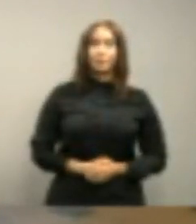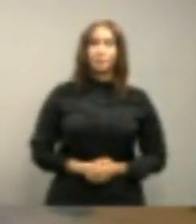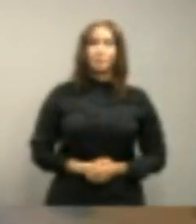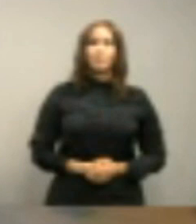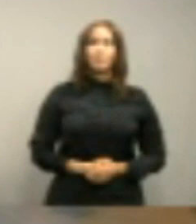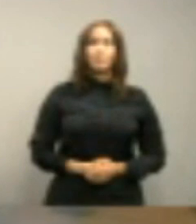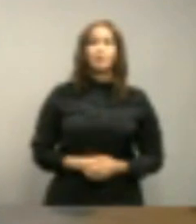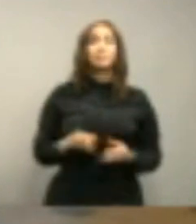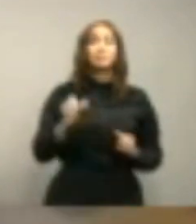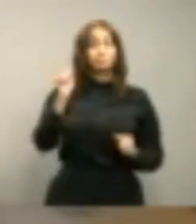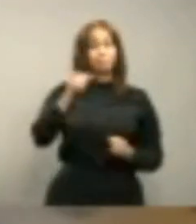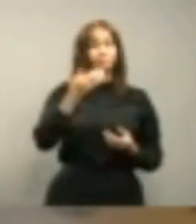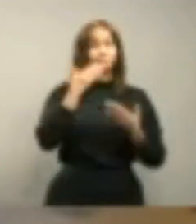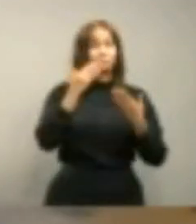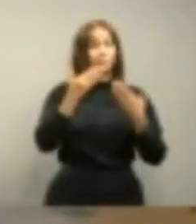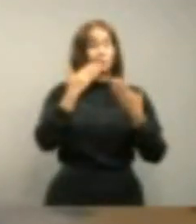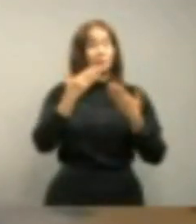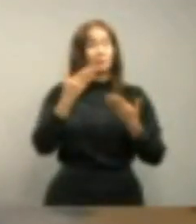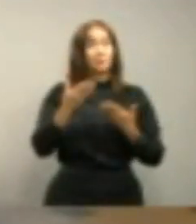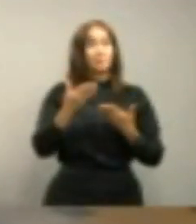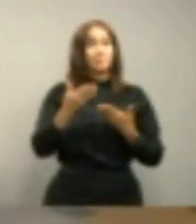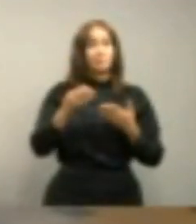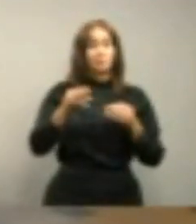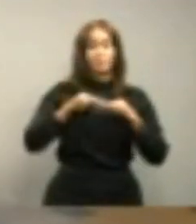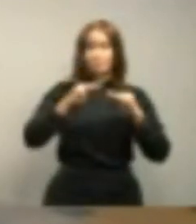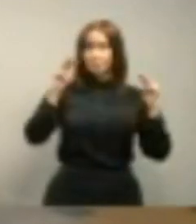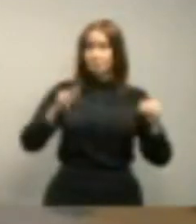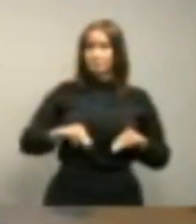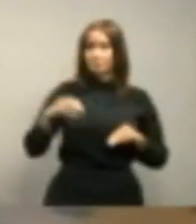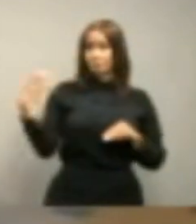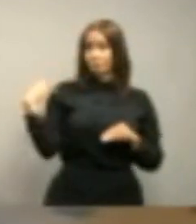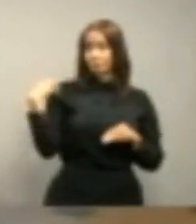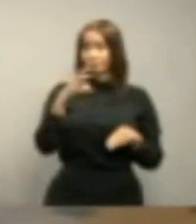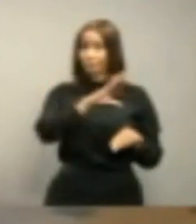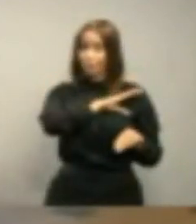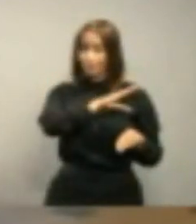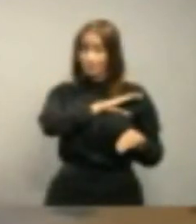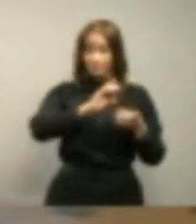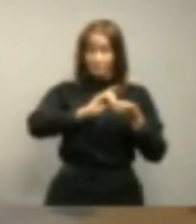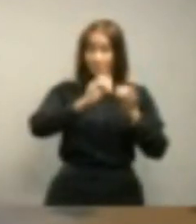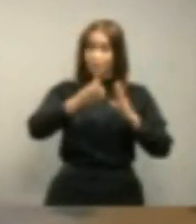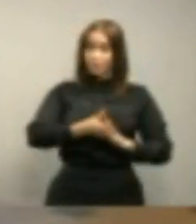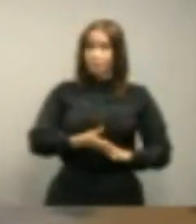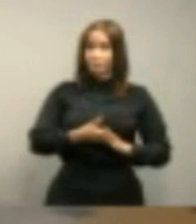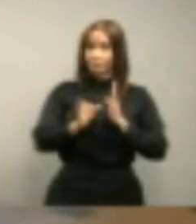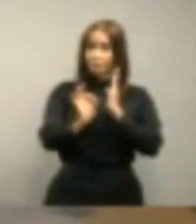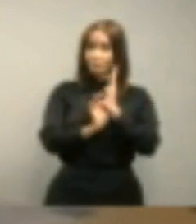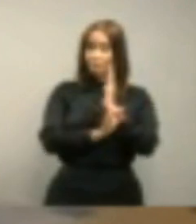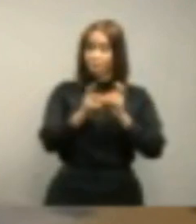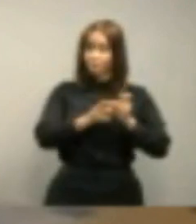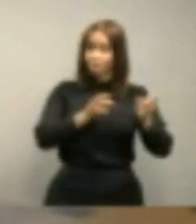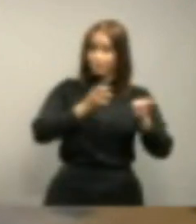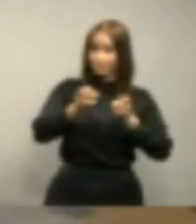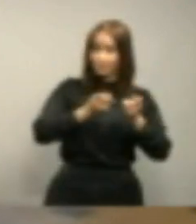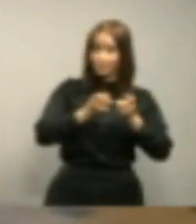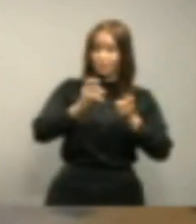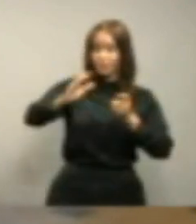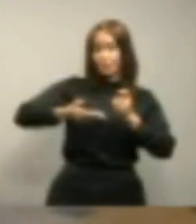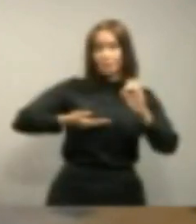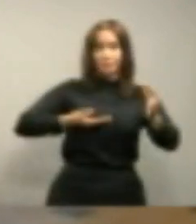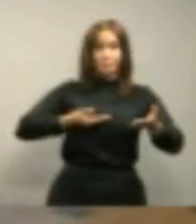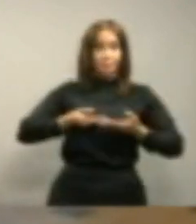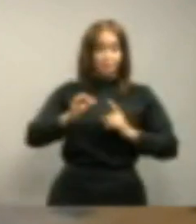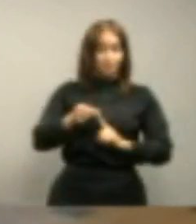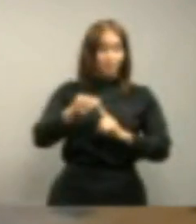Muchas gracias Roberto, honorables ministros, jefes de la policía, director de la DNCD, invitados especiales, amigos de la